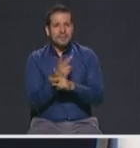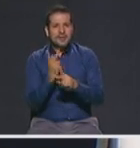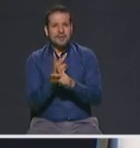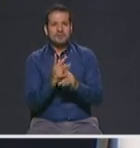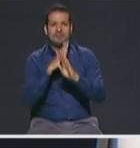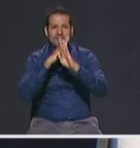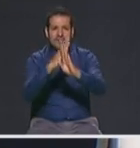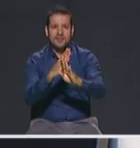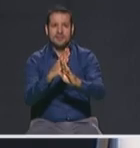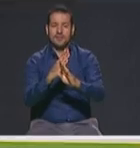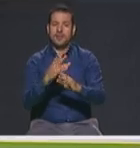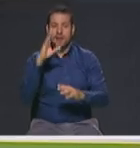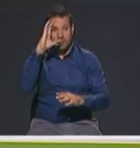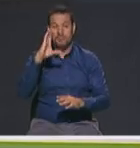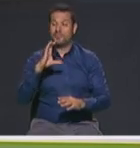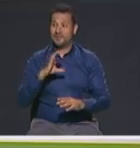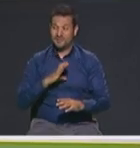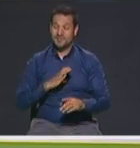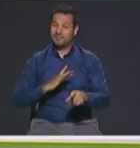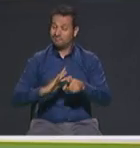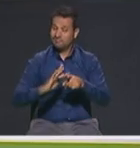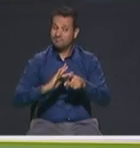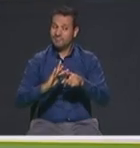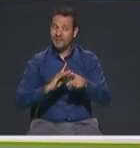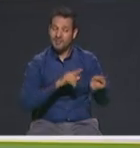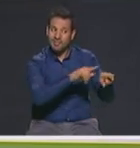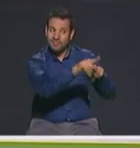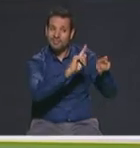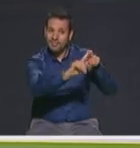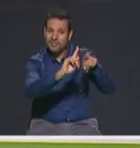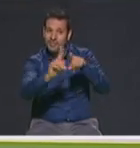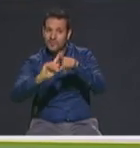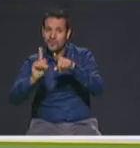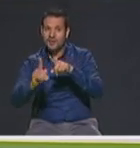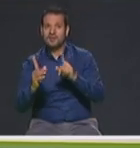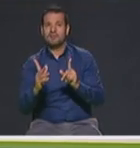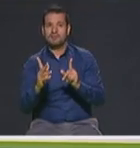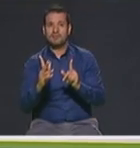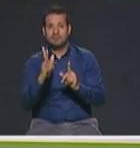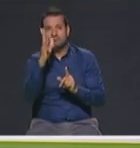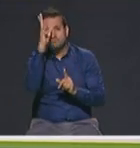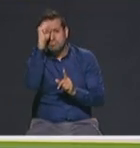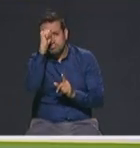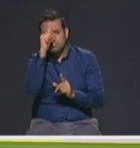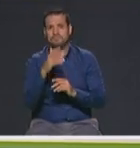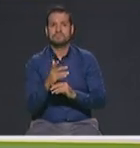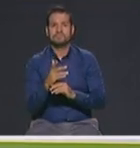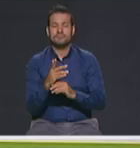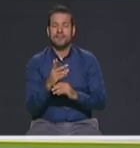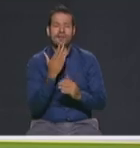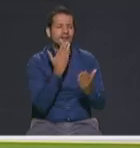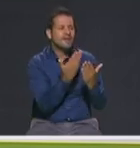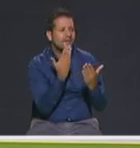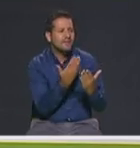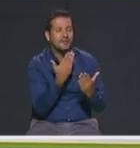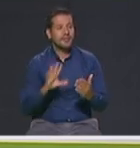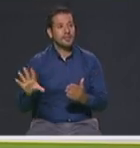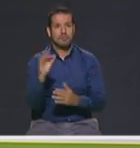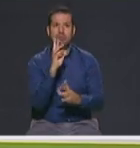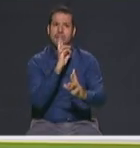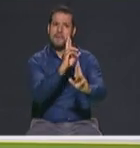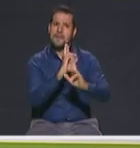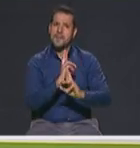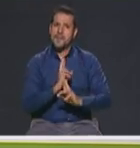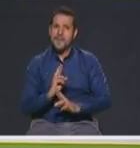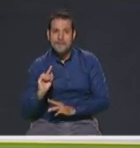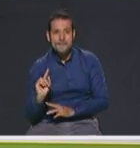aplicarse a todos los casos de delitos muchas gracias doctor Juan Carlos y a todos los candidatos por las respuestas durante